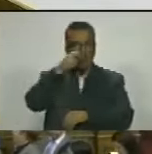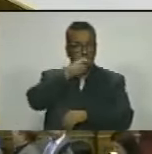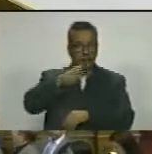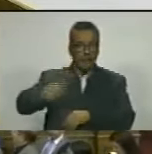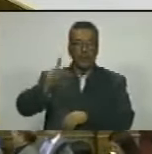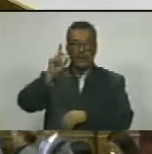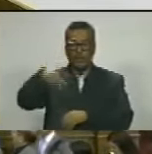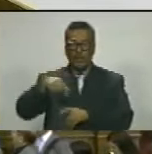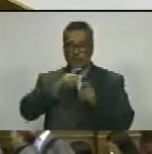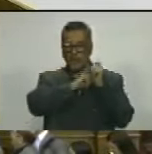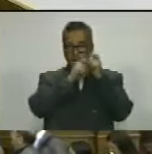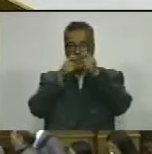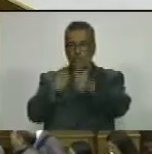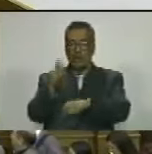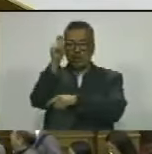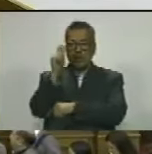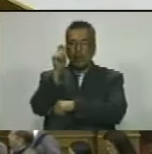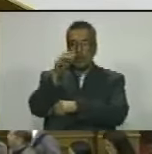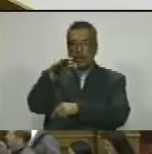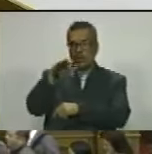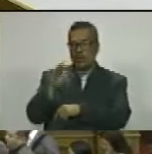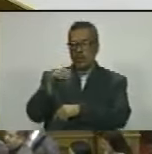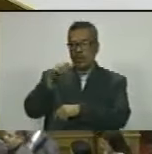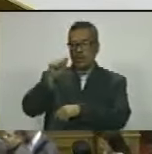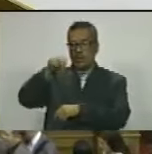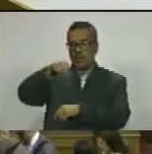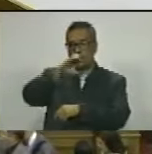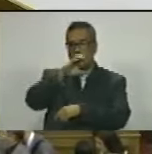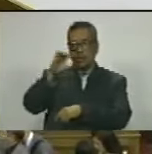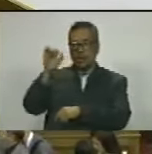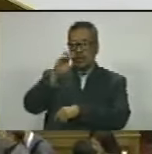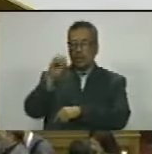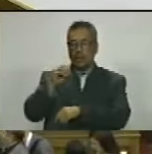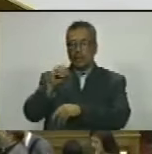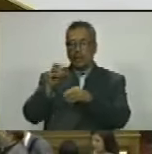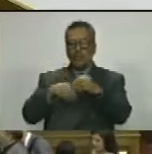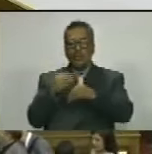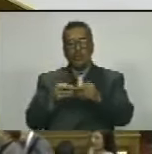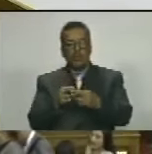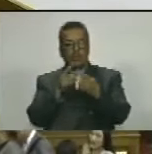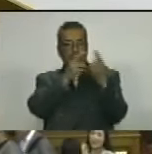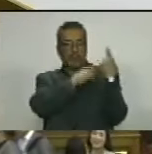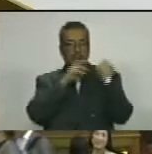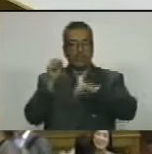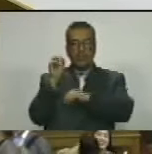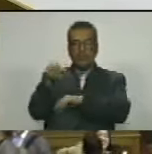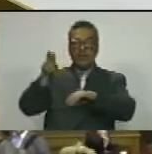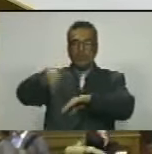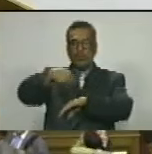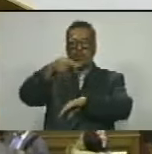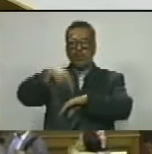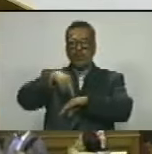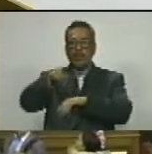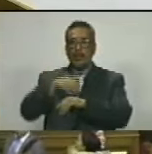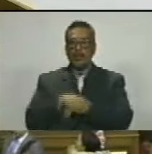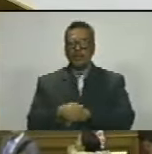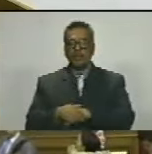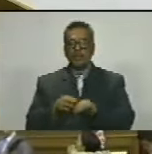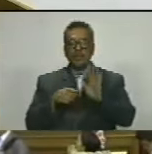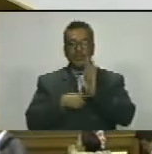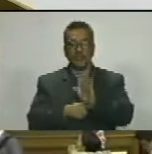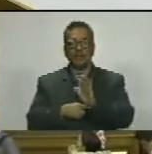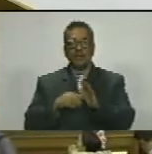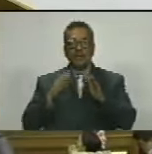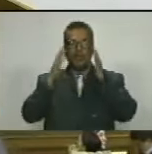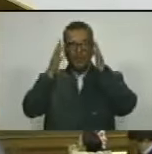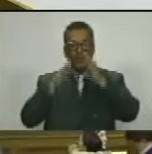también se designó al diputado francisco ameliach como representante de la asamblea nacional ante el